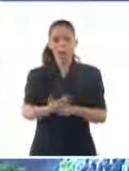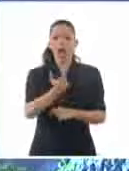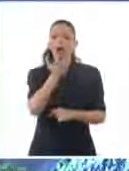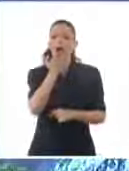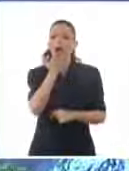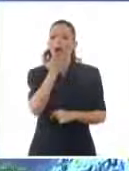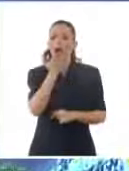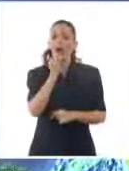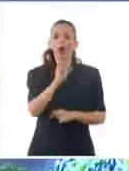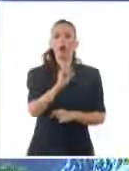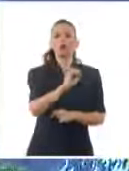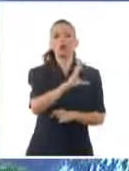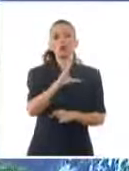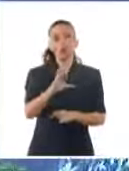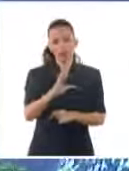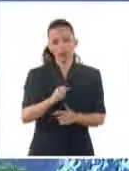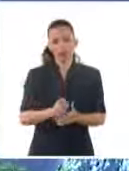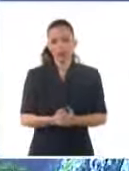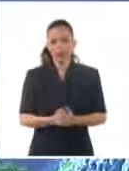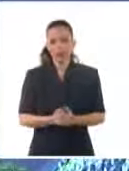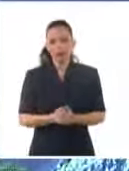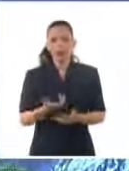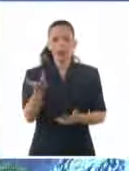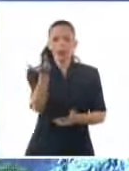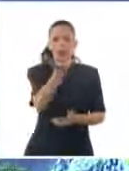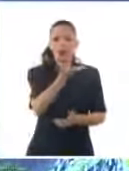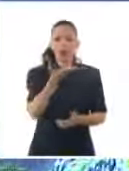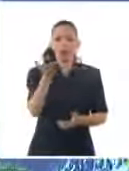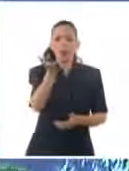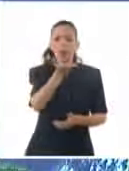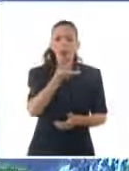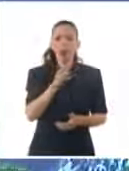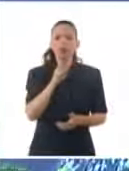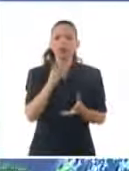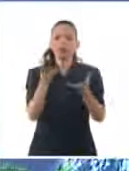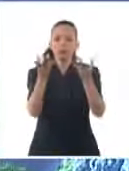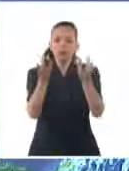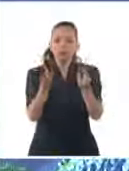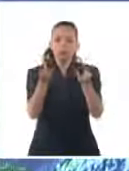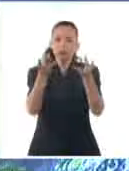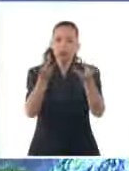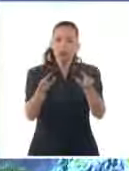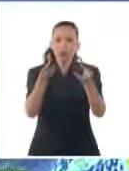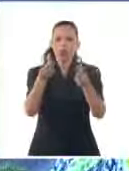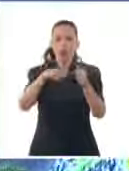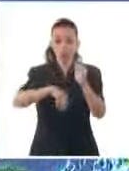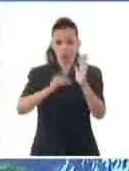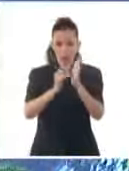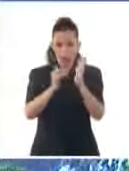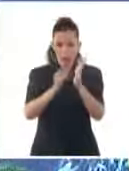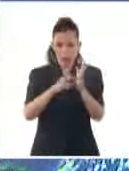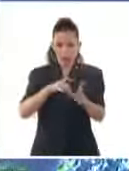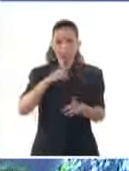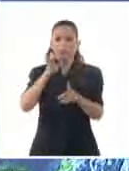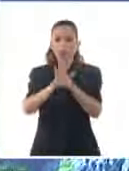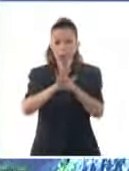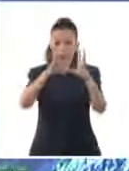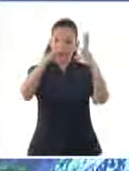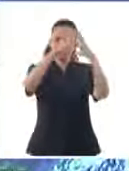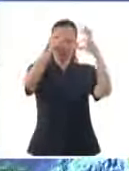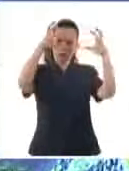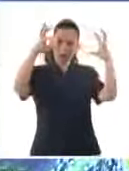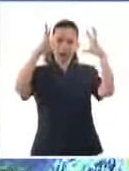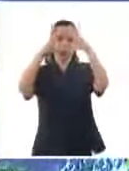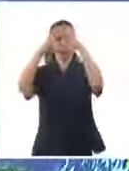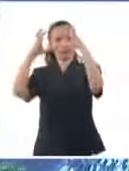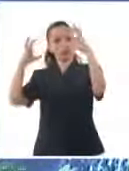cálido, húmedo y eso estará incrementando desde horas de la tarde la actividad de nublados con chubascos y lluvias, sobre todo en la